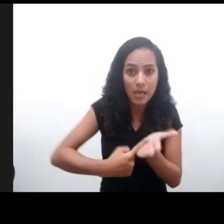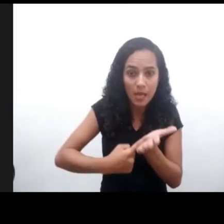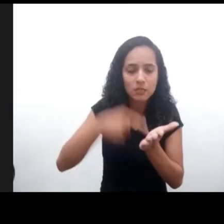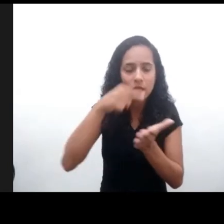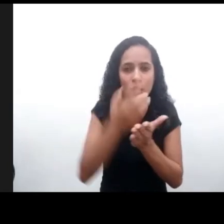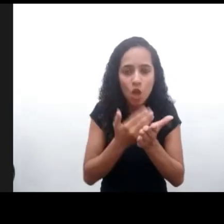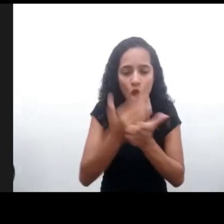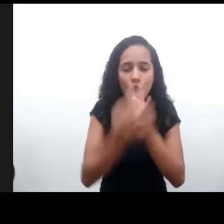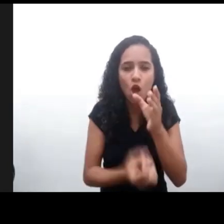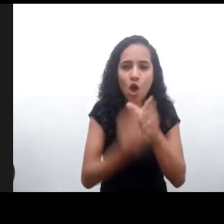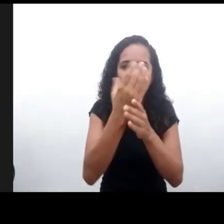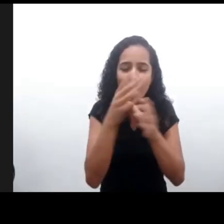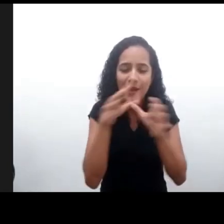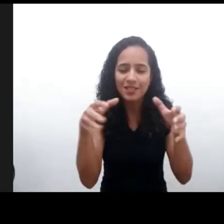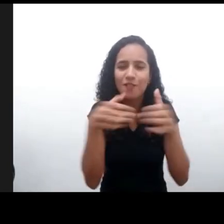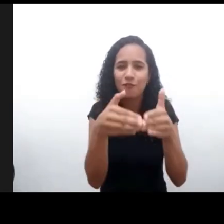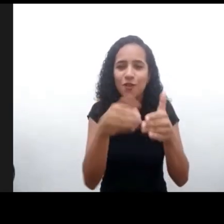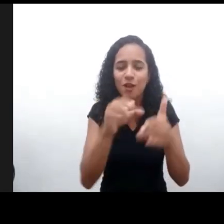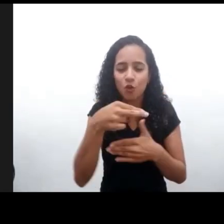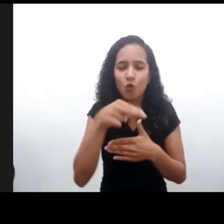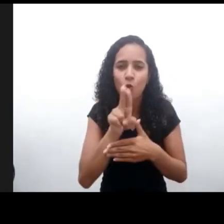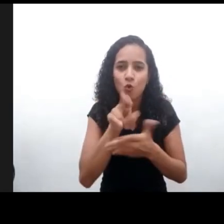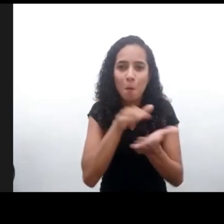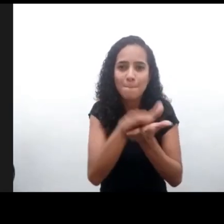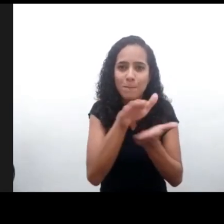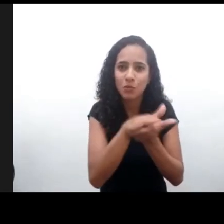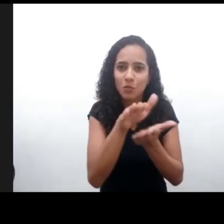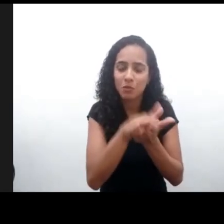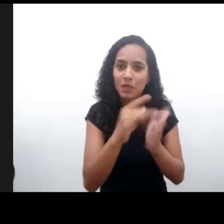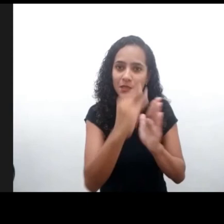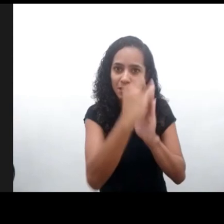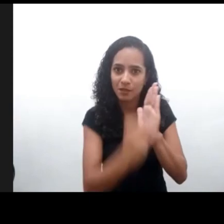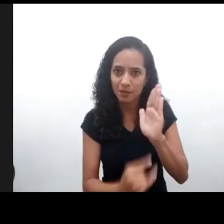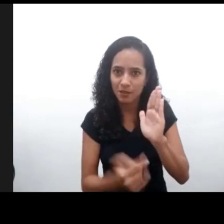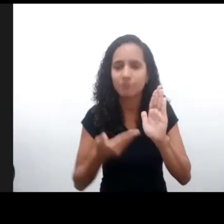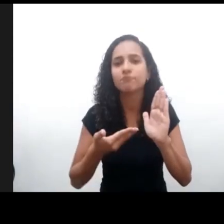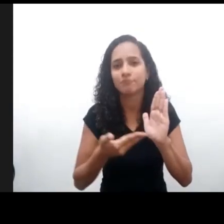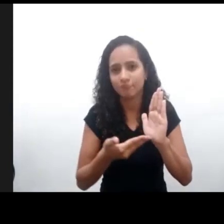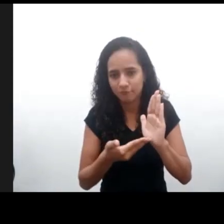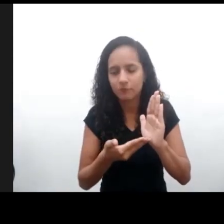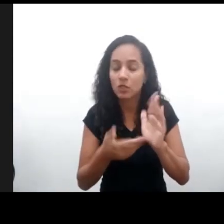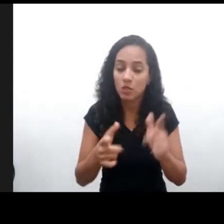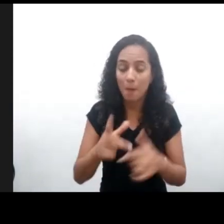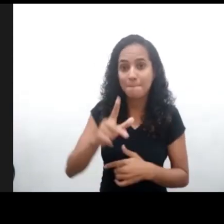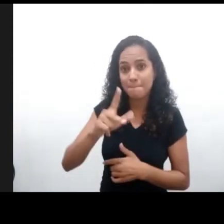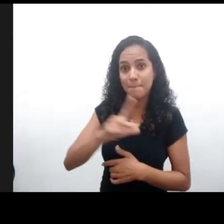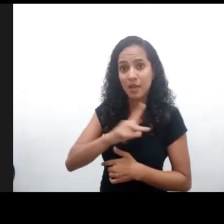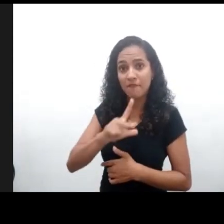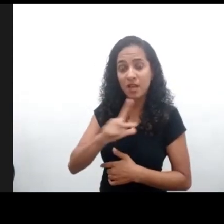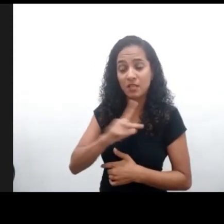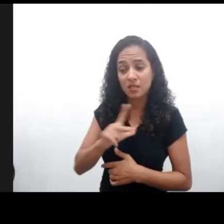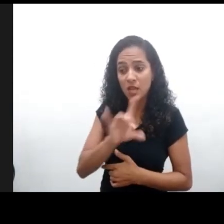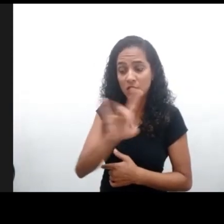con el trabajo de ONU sobre este tema, con la publicación de un texto normativo